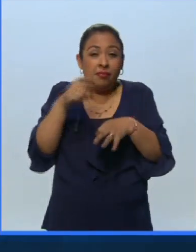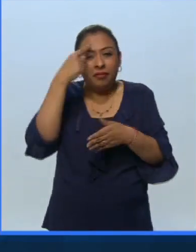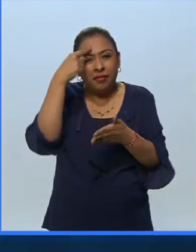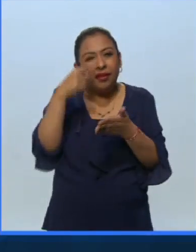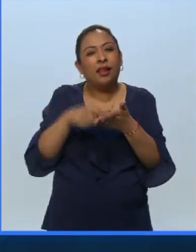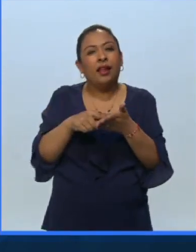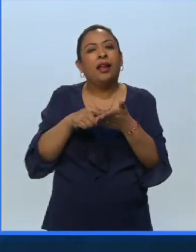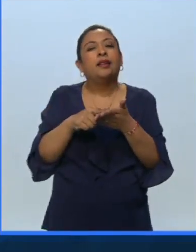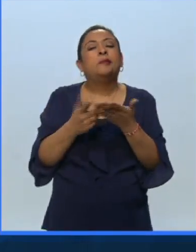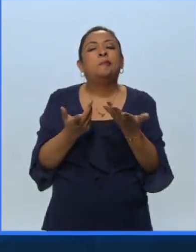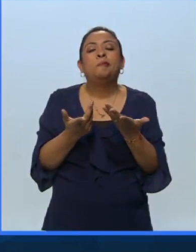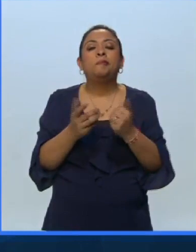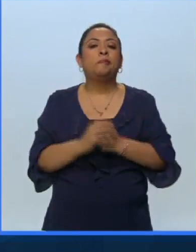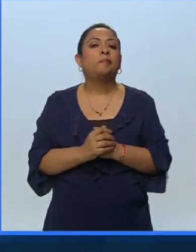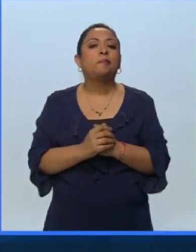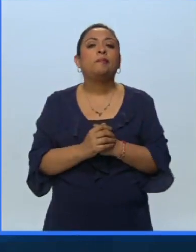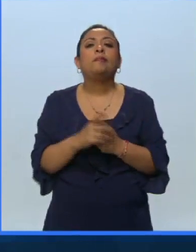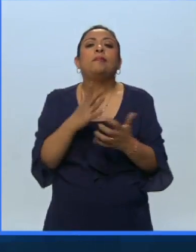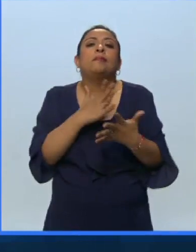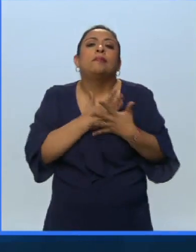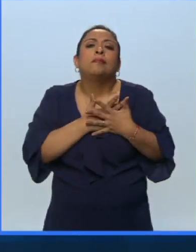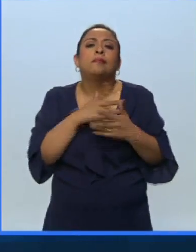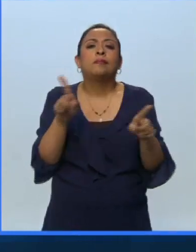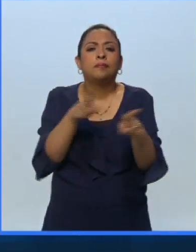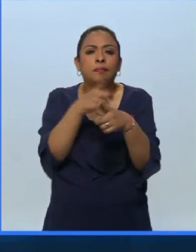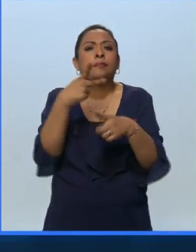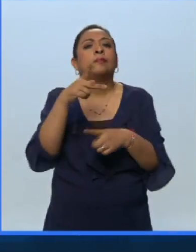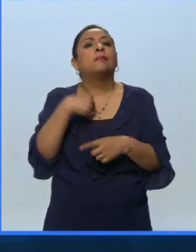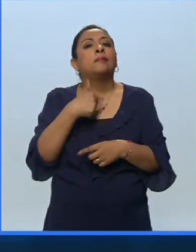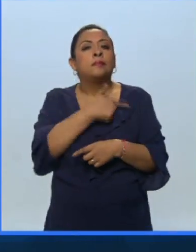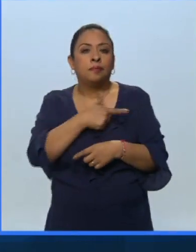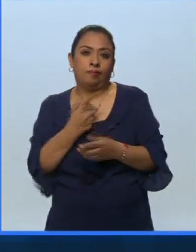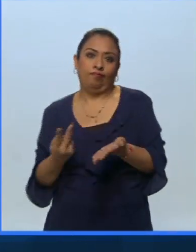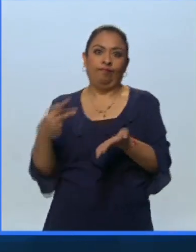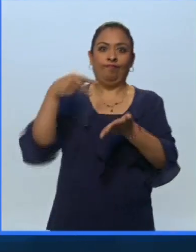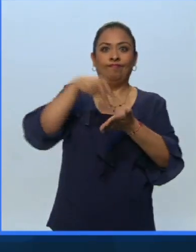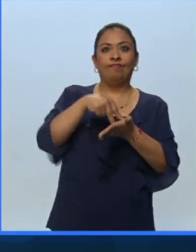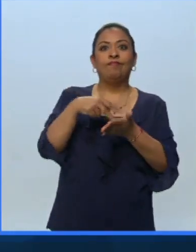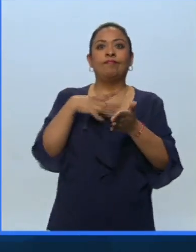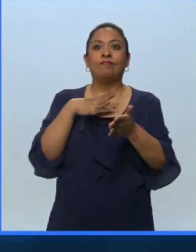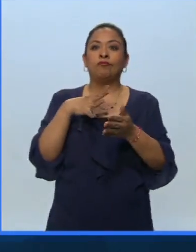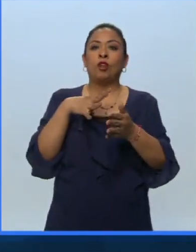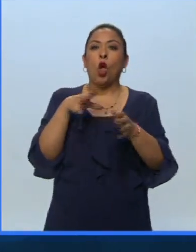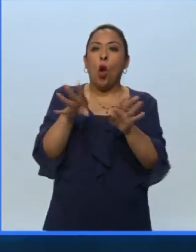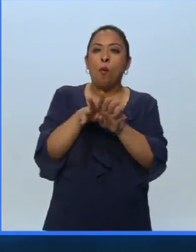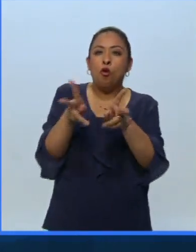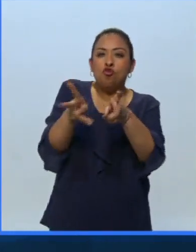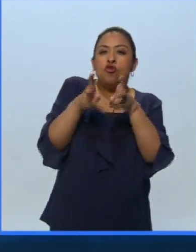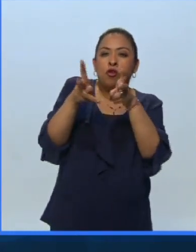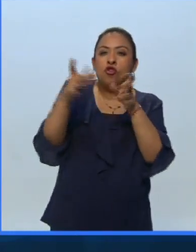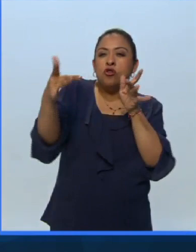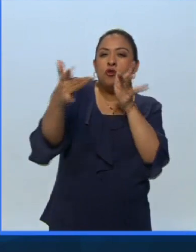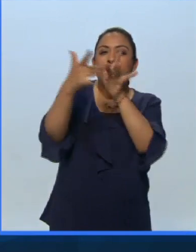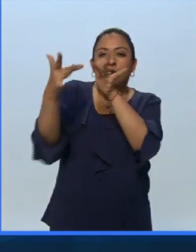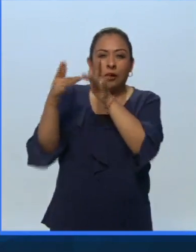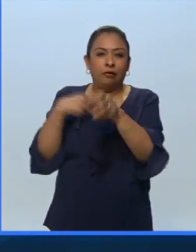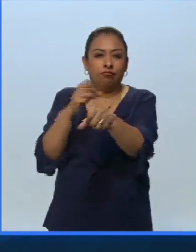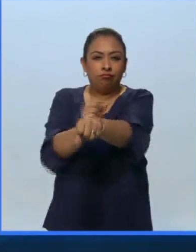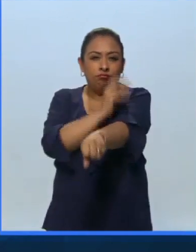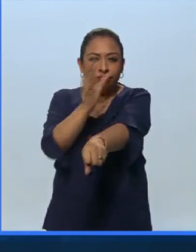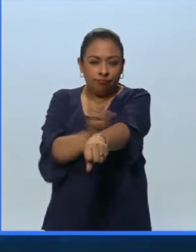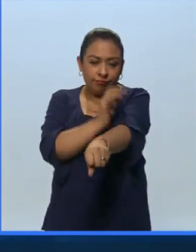porque amas la música, pero también te gusta subirte al escenario y tener esa energía, esa conexión con el público.